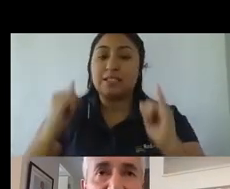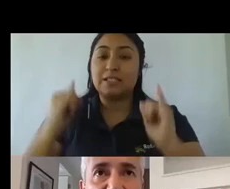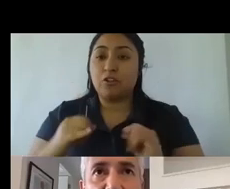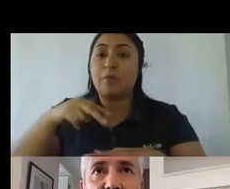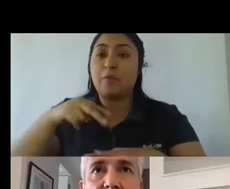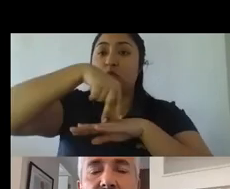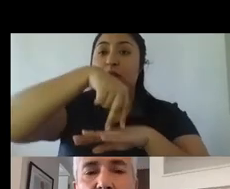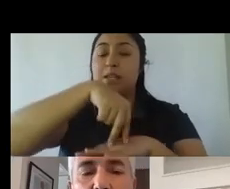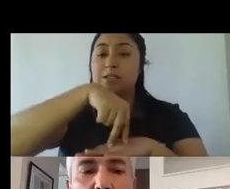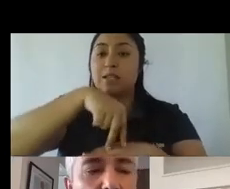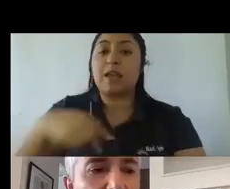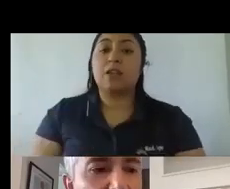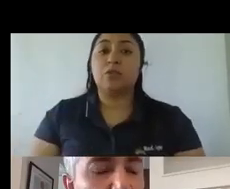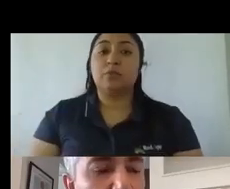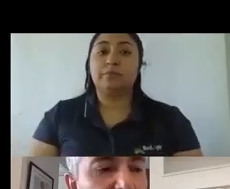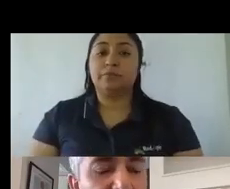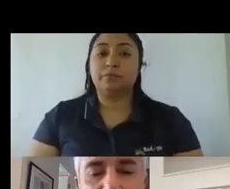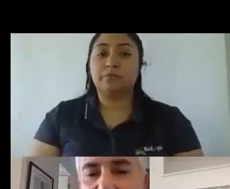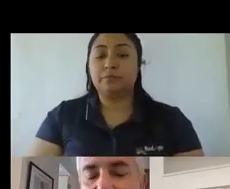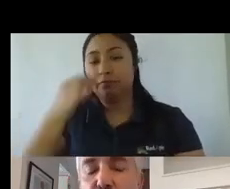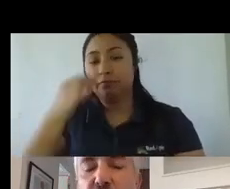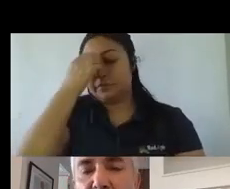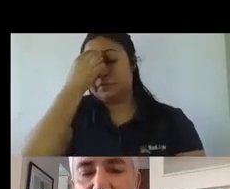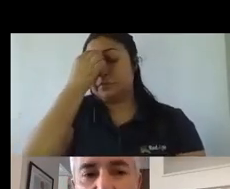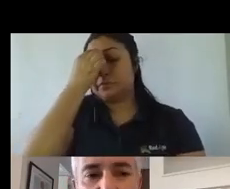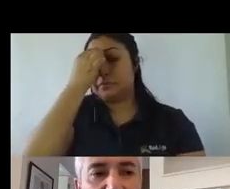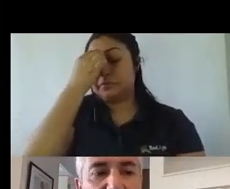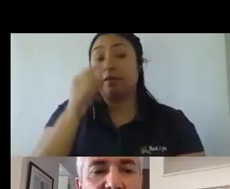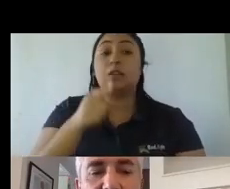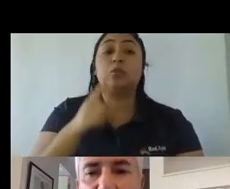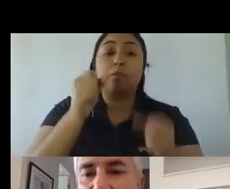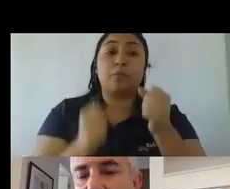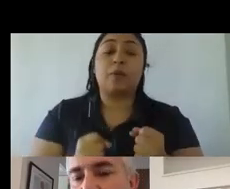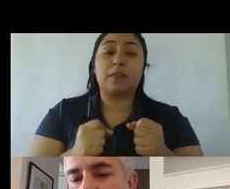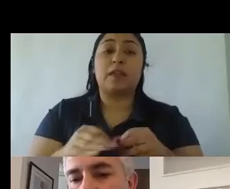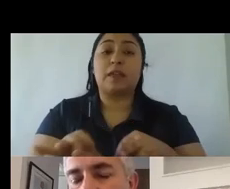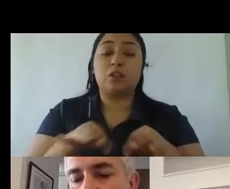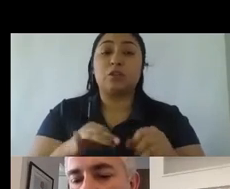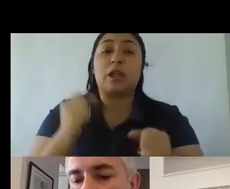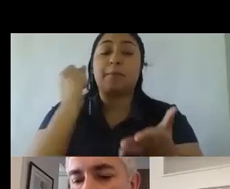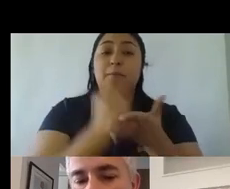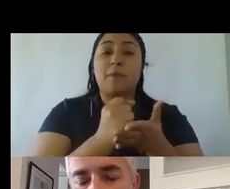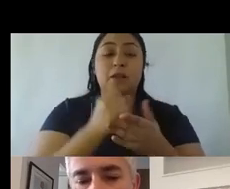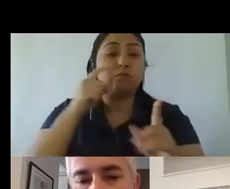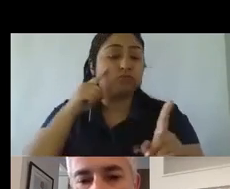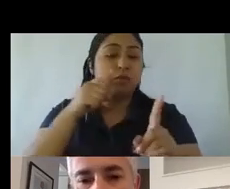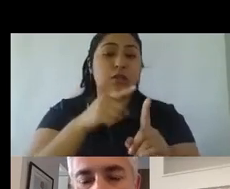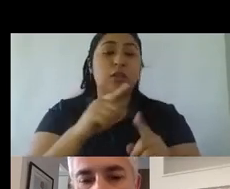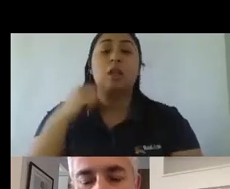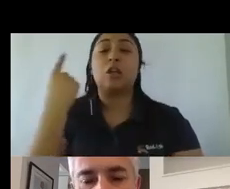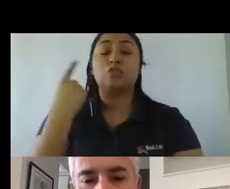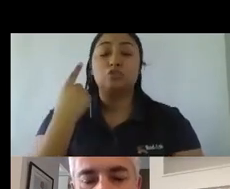efectivamente tú puedes gestionar una marca que esté orientada simplemente a extraer un valor